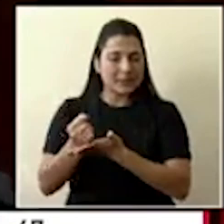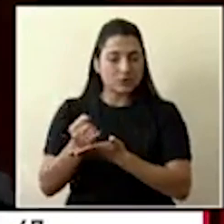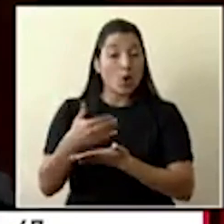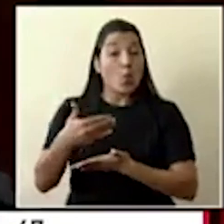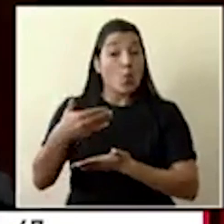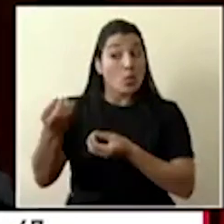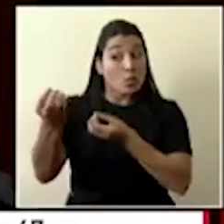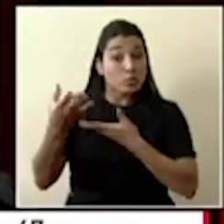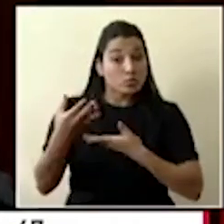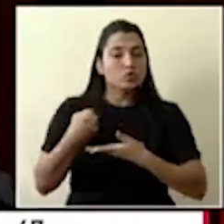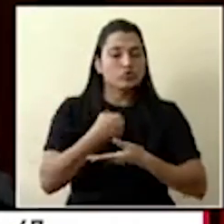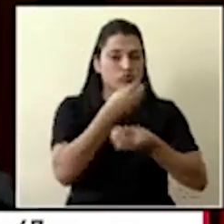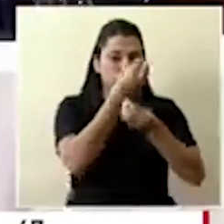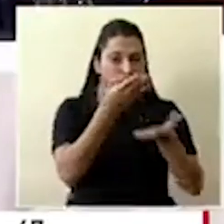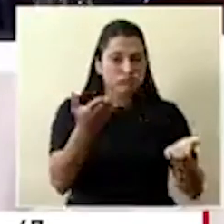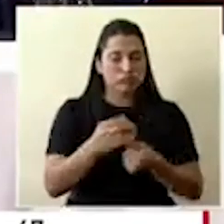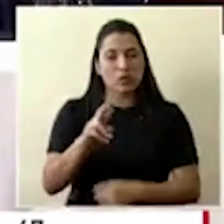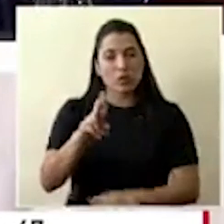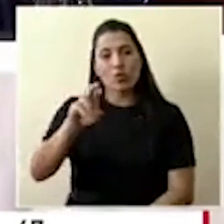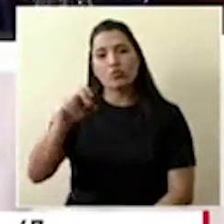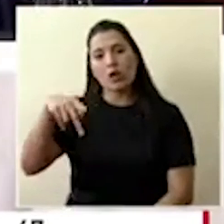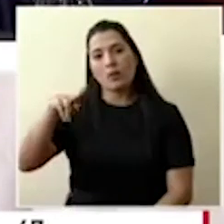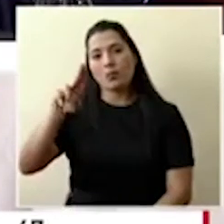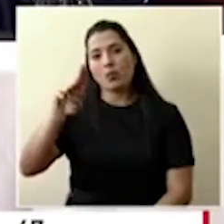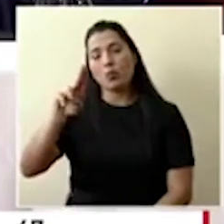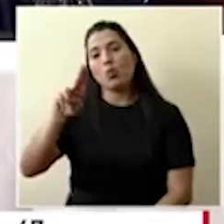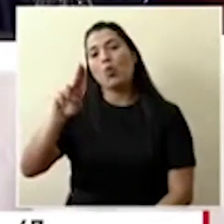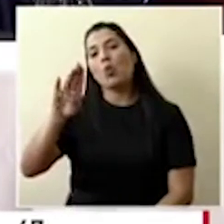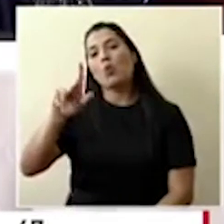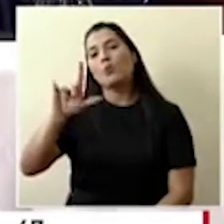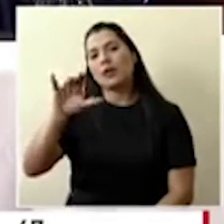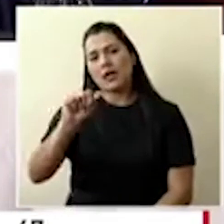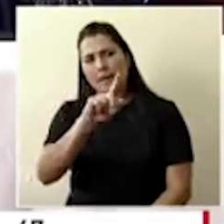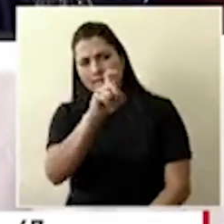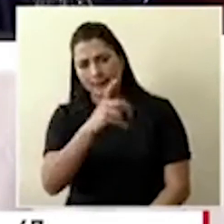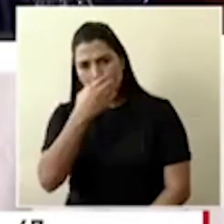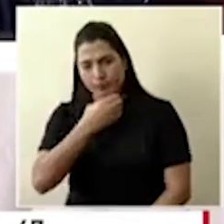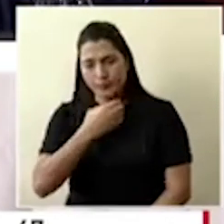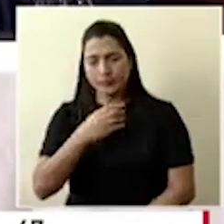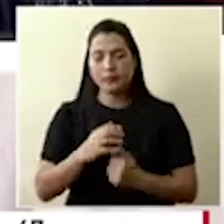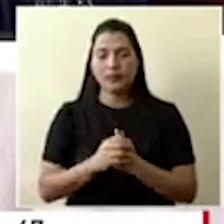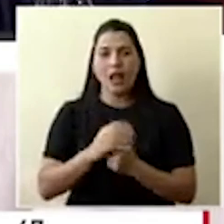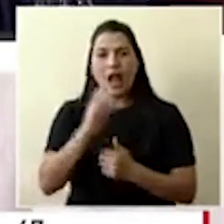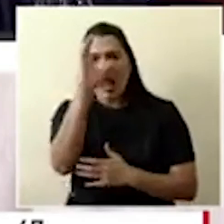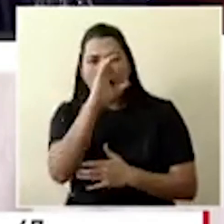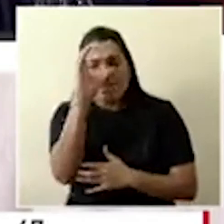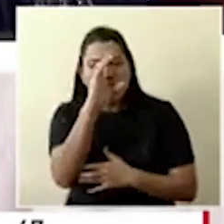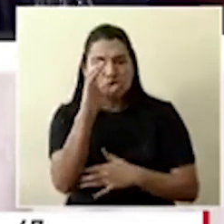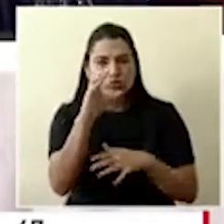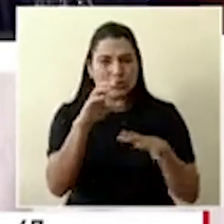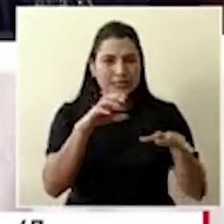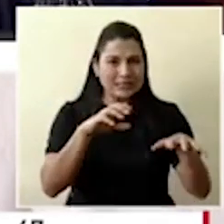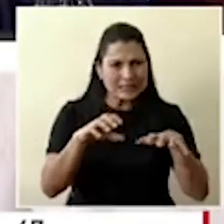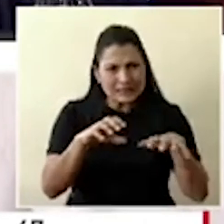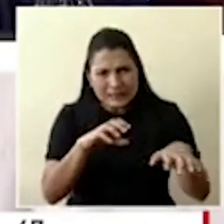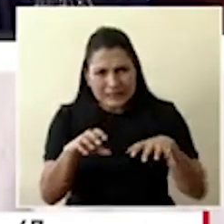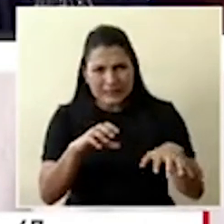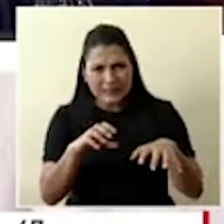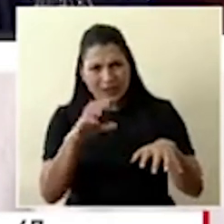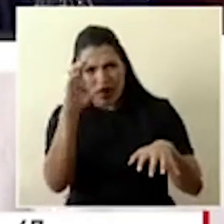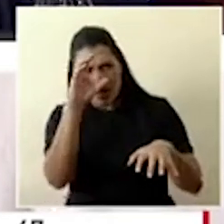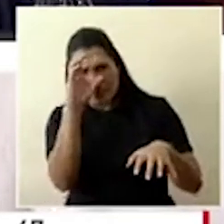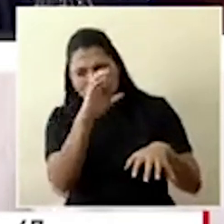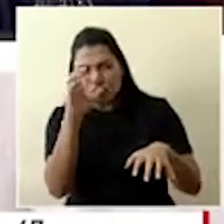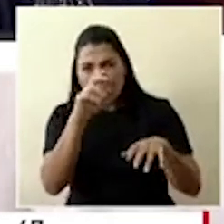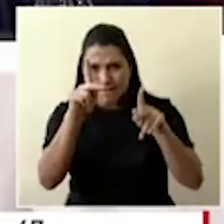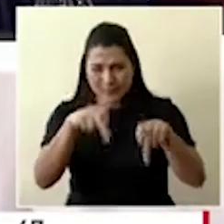La República consulta a Don Román, ¿la búsqueda activa de casos sospechosos de coronavirus en el San Juan de Dios ha dado resultados?